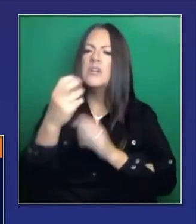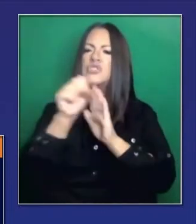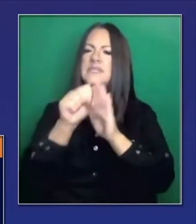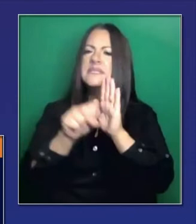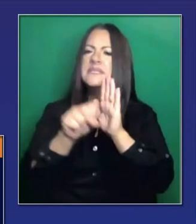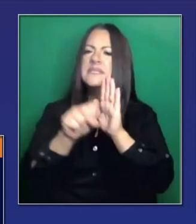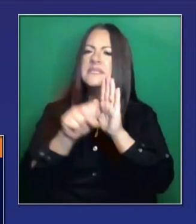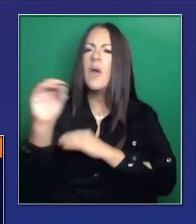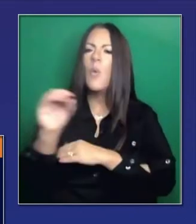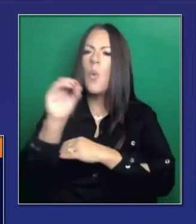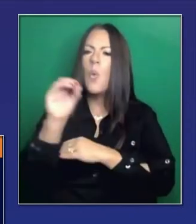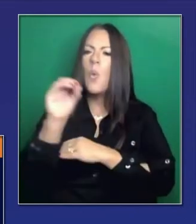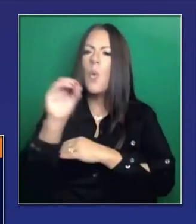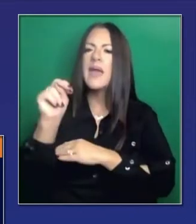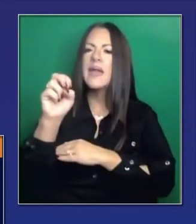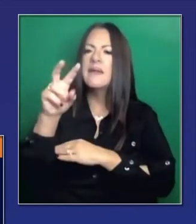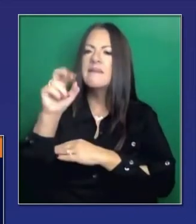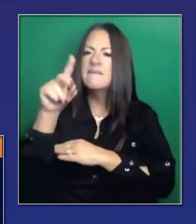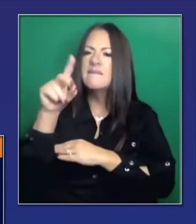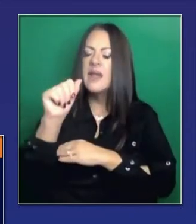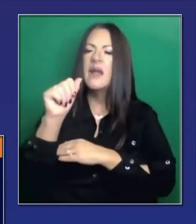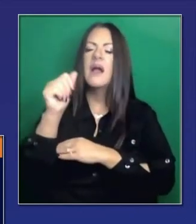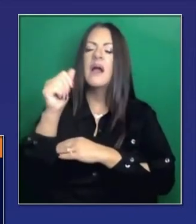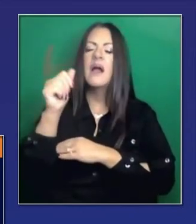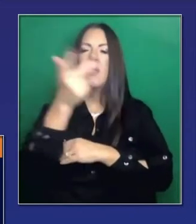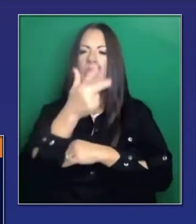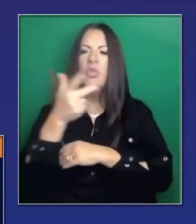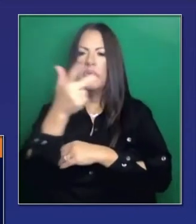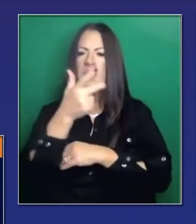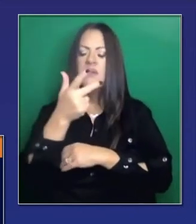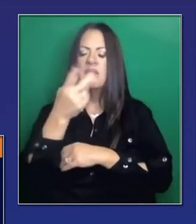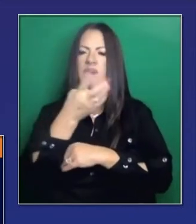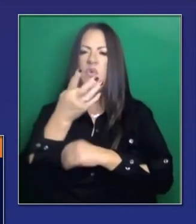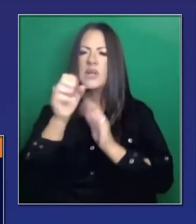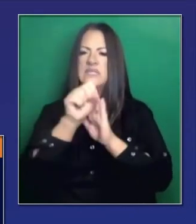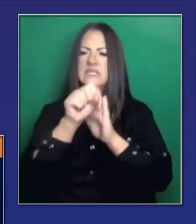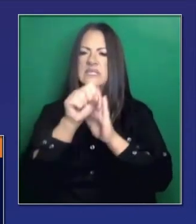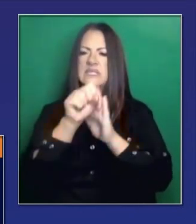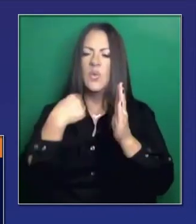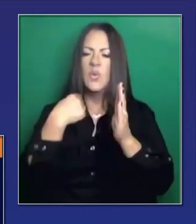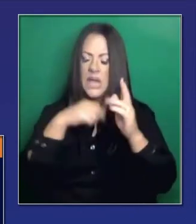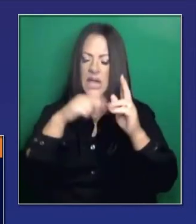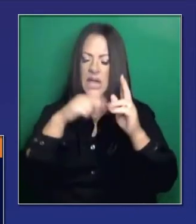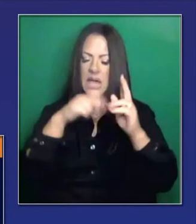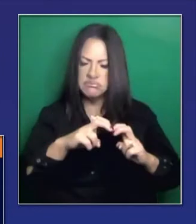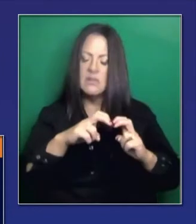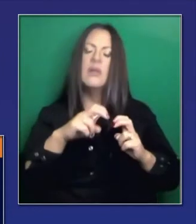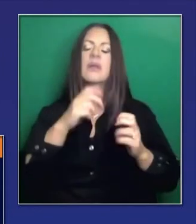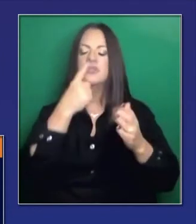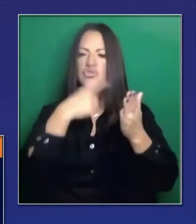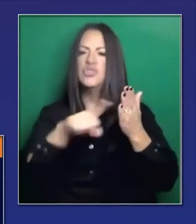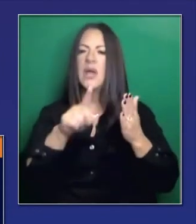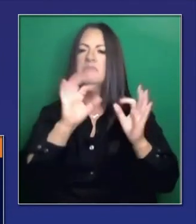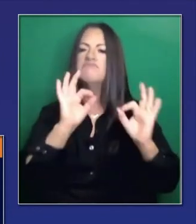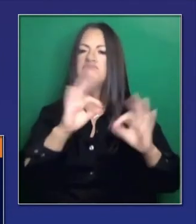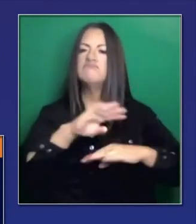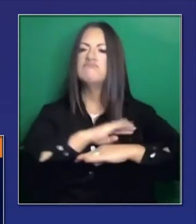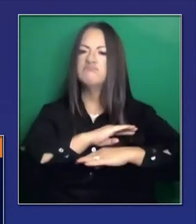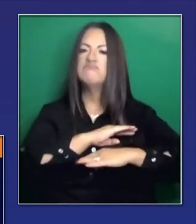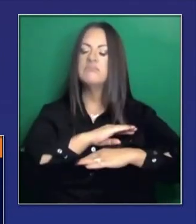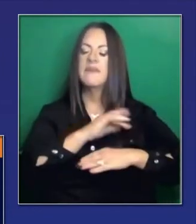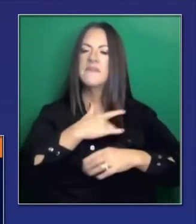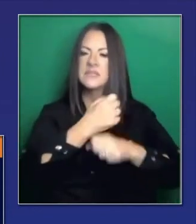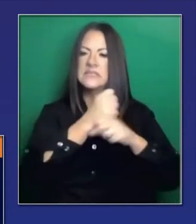Nevada. Ellos aprobaron Pfizer. Aprobaron Moderna. Esas vacunas no solo por